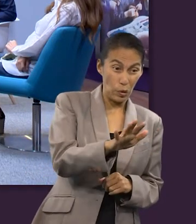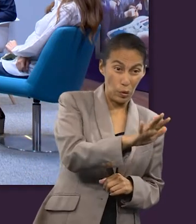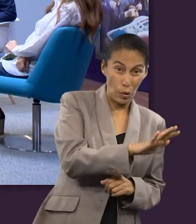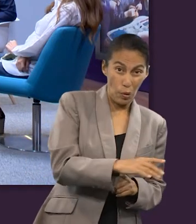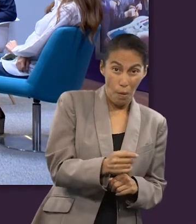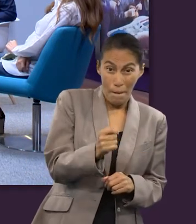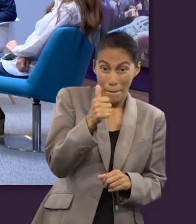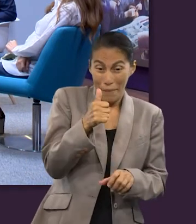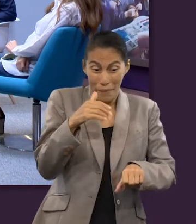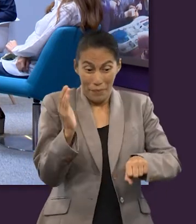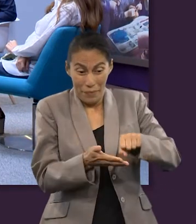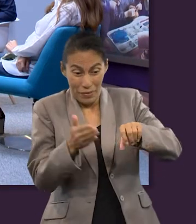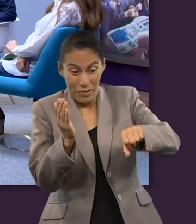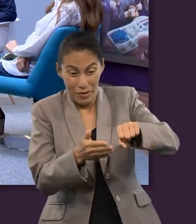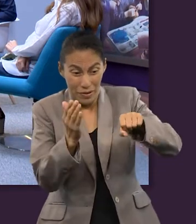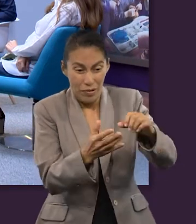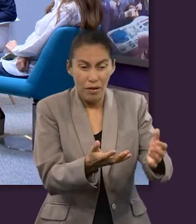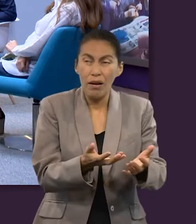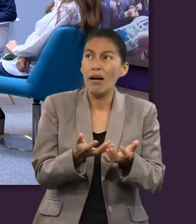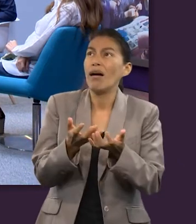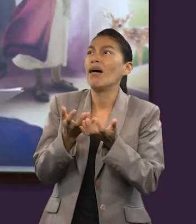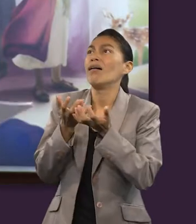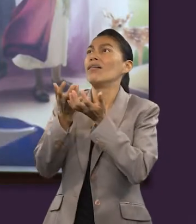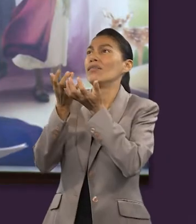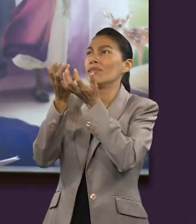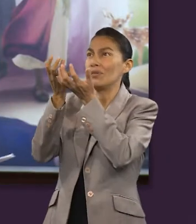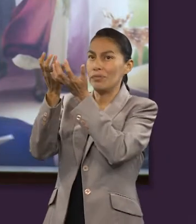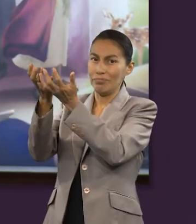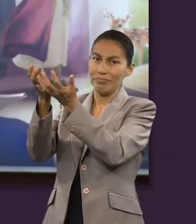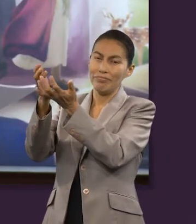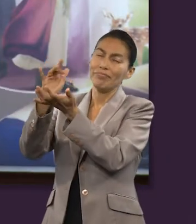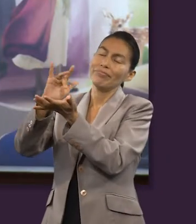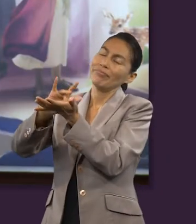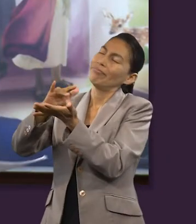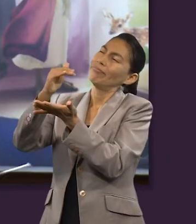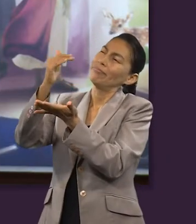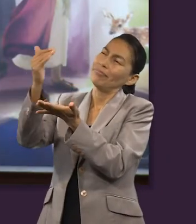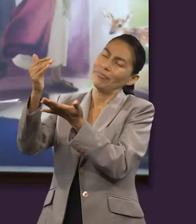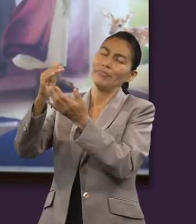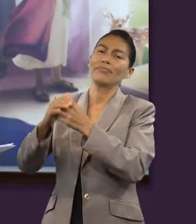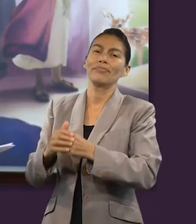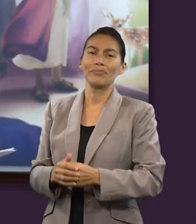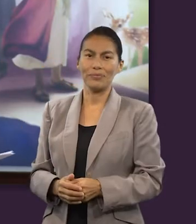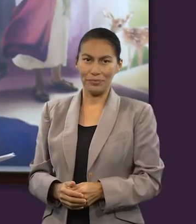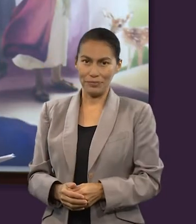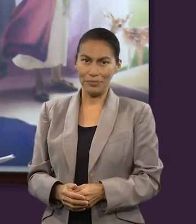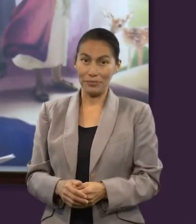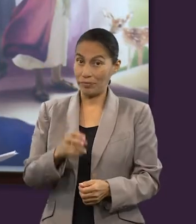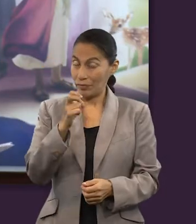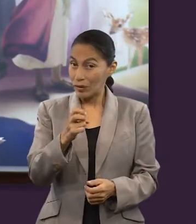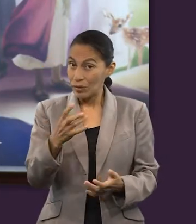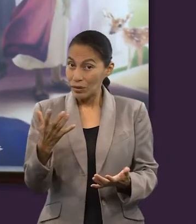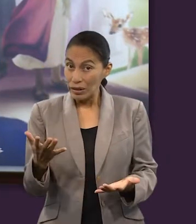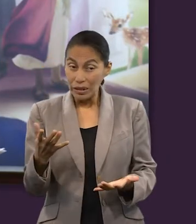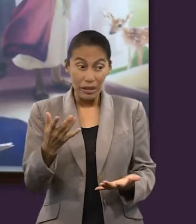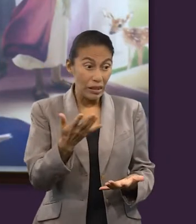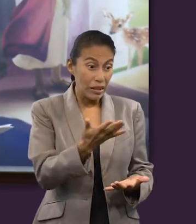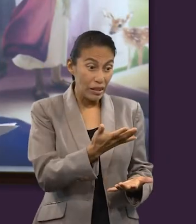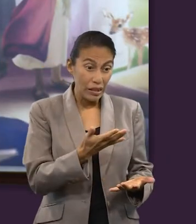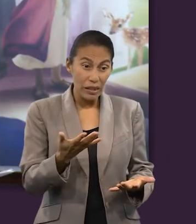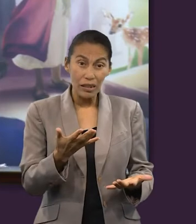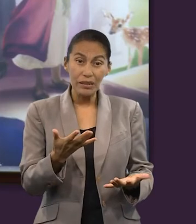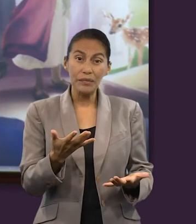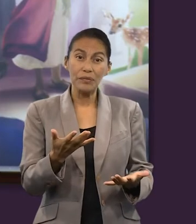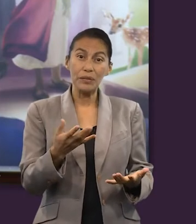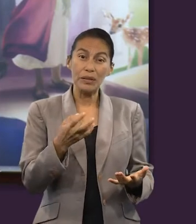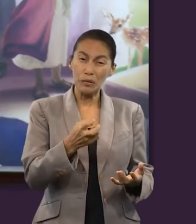cosechas se las lleven a Él como ofrenda de gratitud, de agradecimiento. Entonces tenía